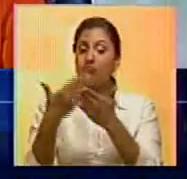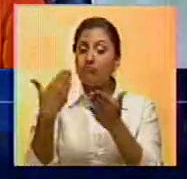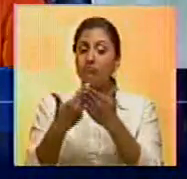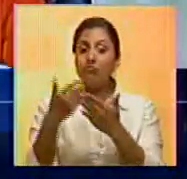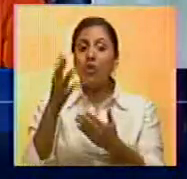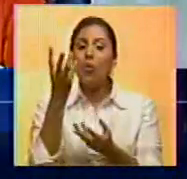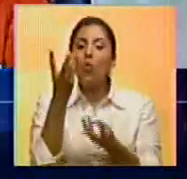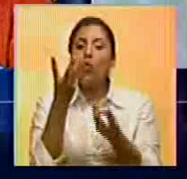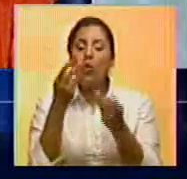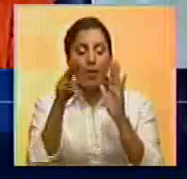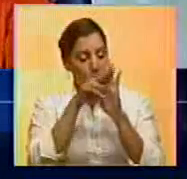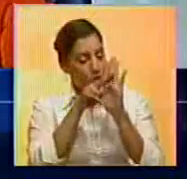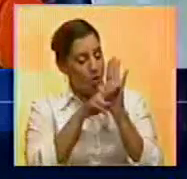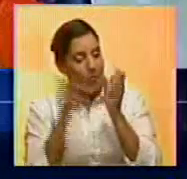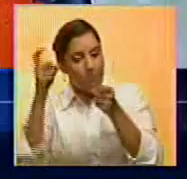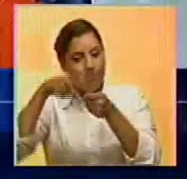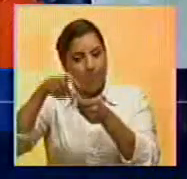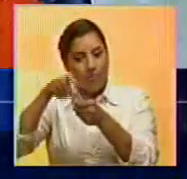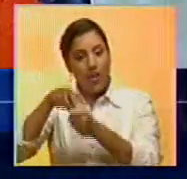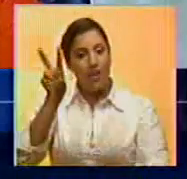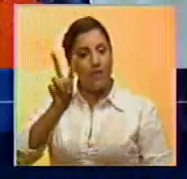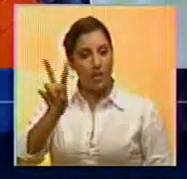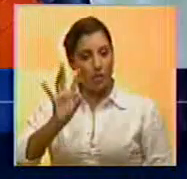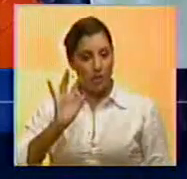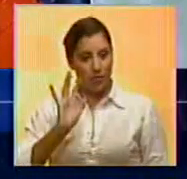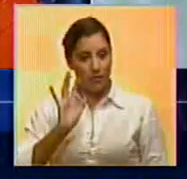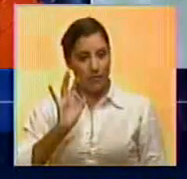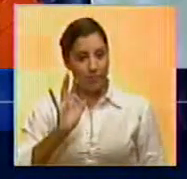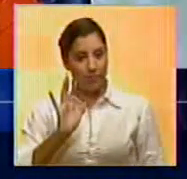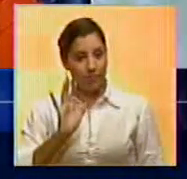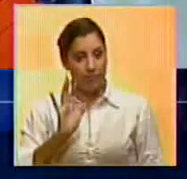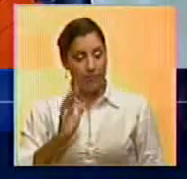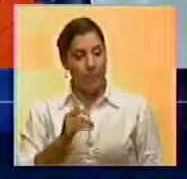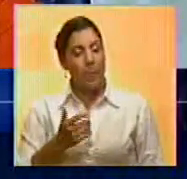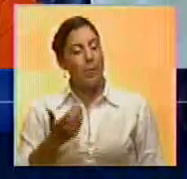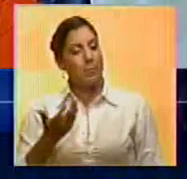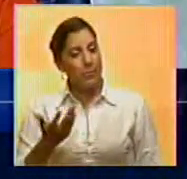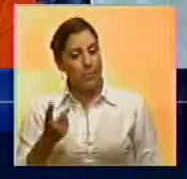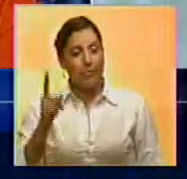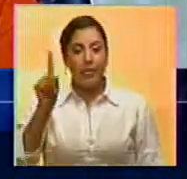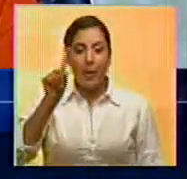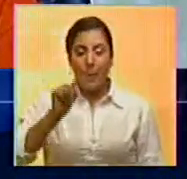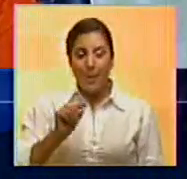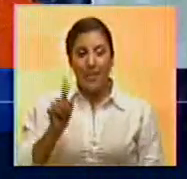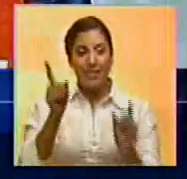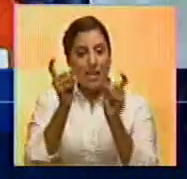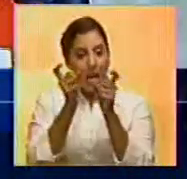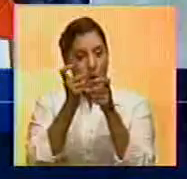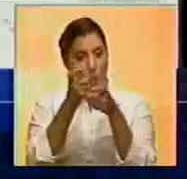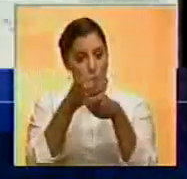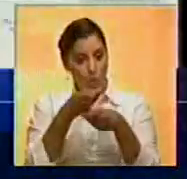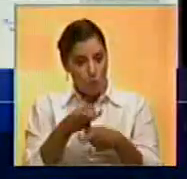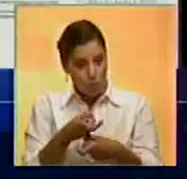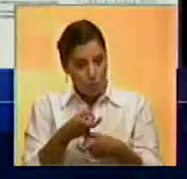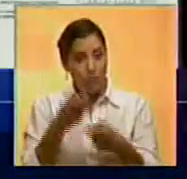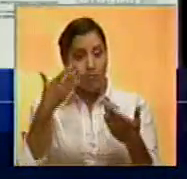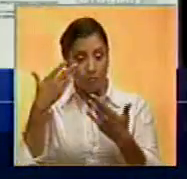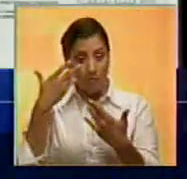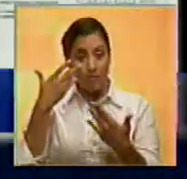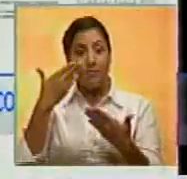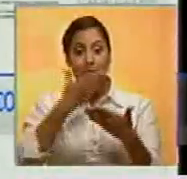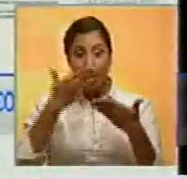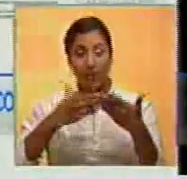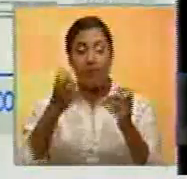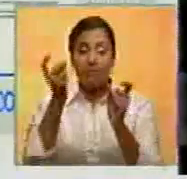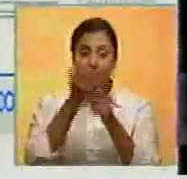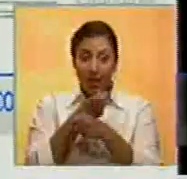del número de normas incorporadas por Venezuela. Para el mes de agosto, ahí están las cartas,